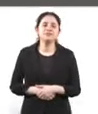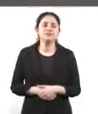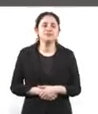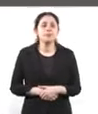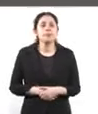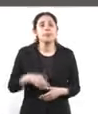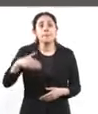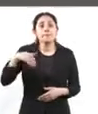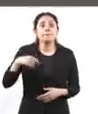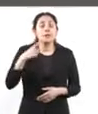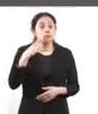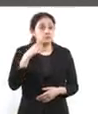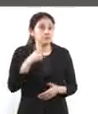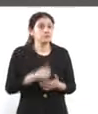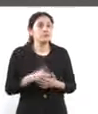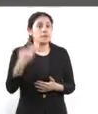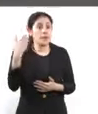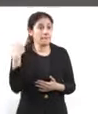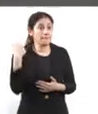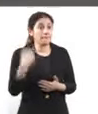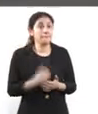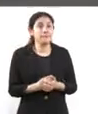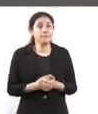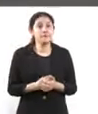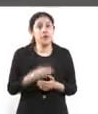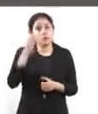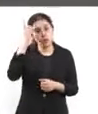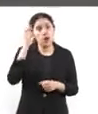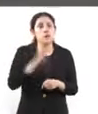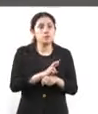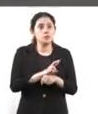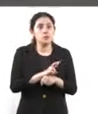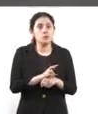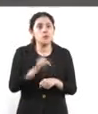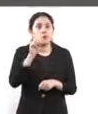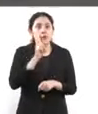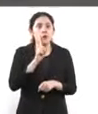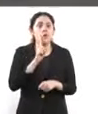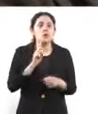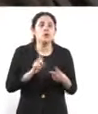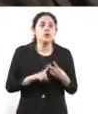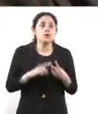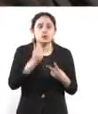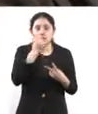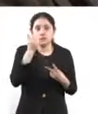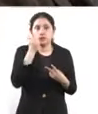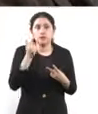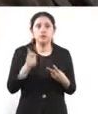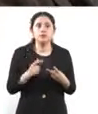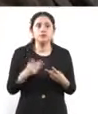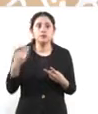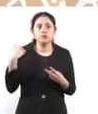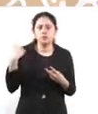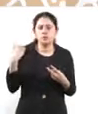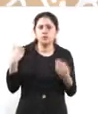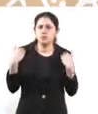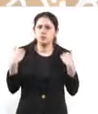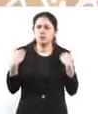Recientemente se acercaron a la autoridad, tanto la directora del CCH Sur como estudiantes, porque hay un